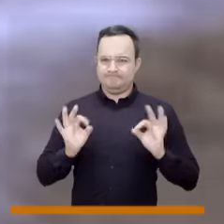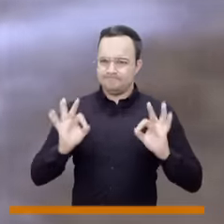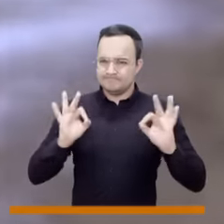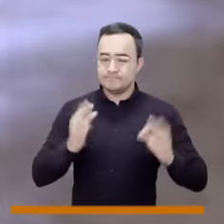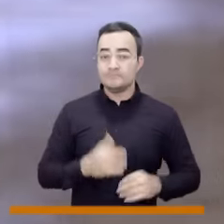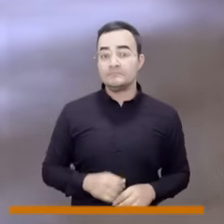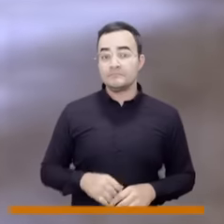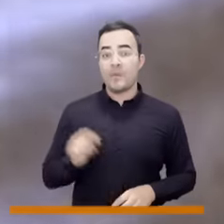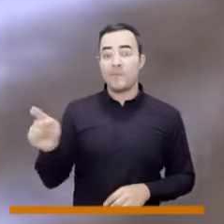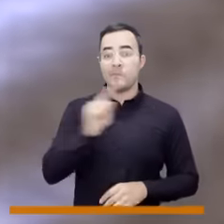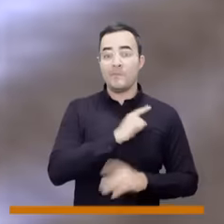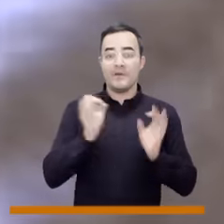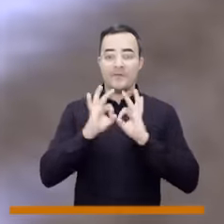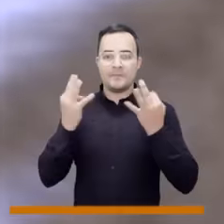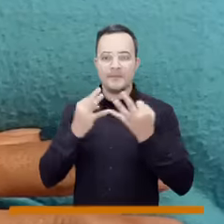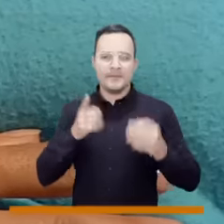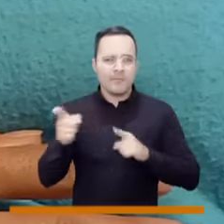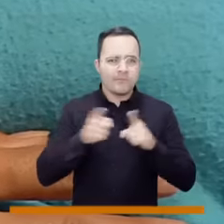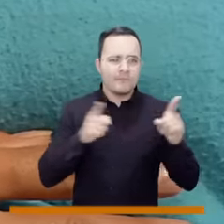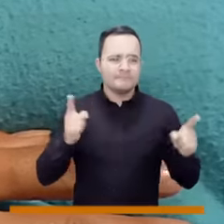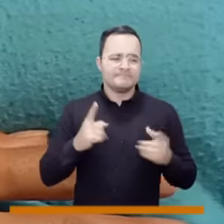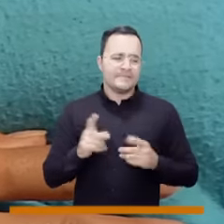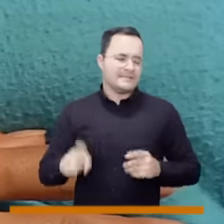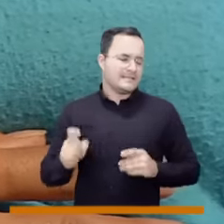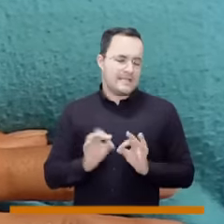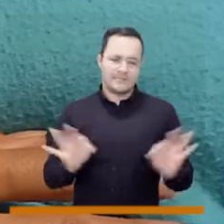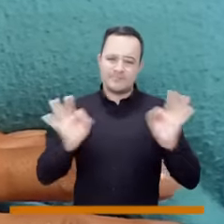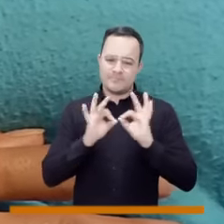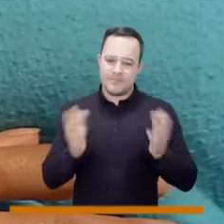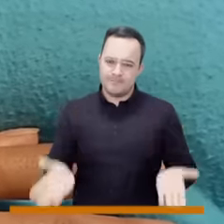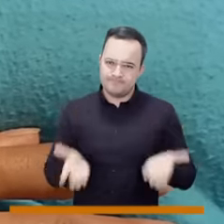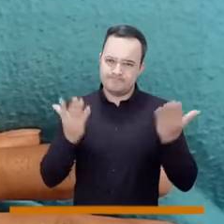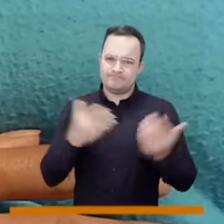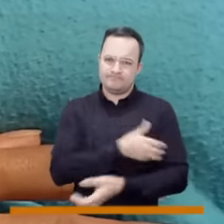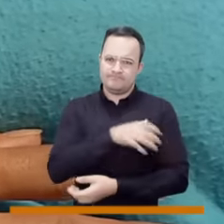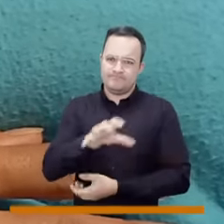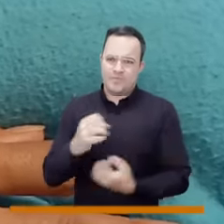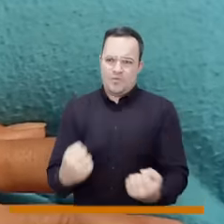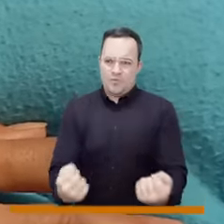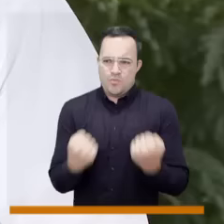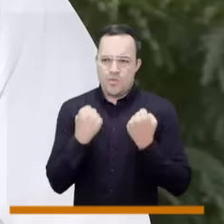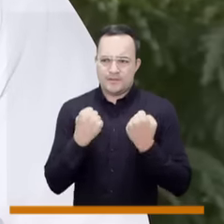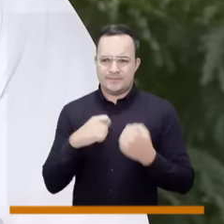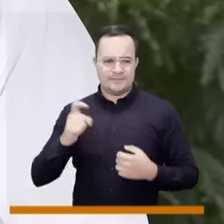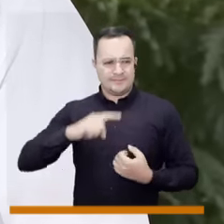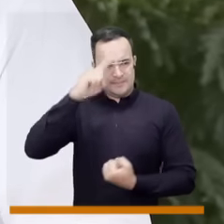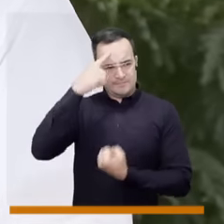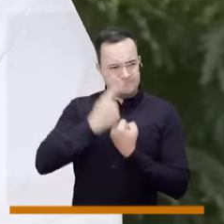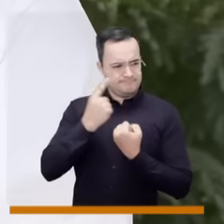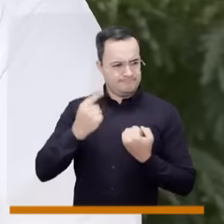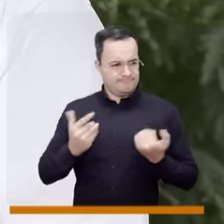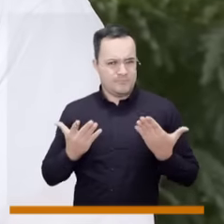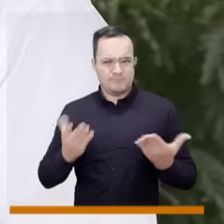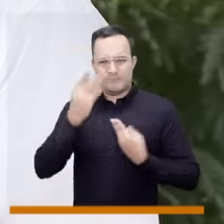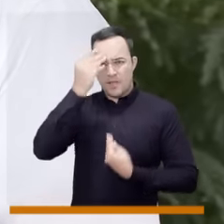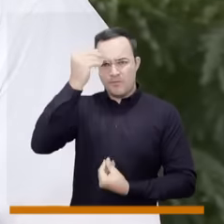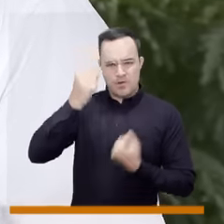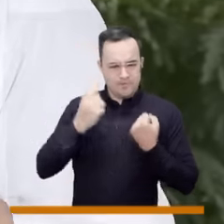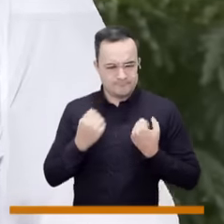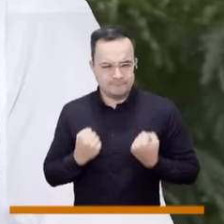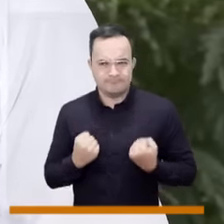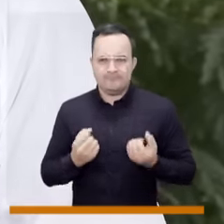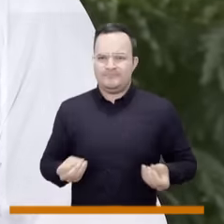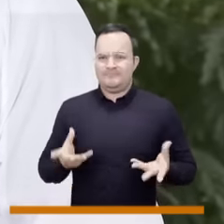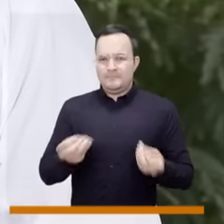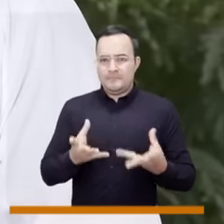esencial que es la familia, que esa familia pueda ser fortalecida, donde se promuevan principios y valores. Es que si nosotros tenemos